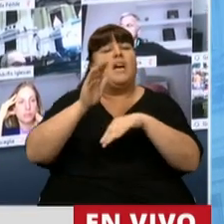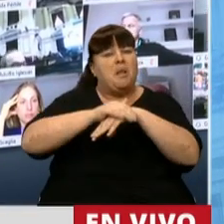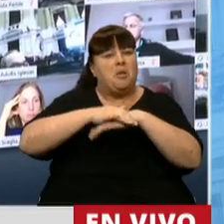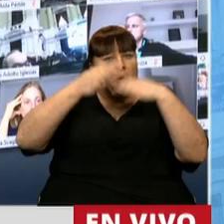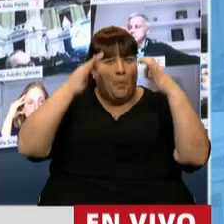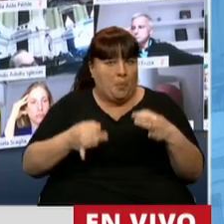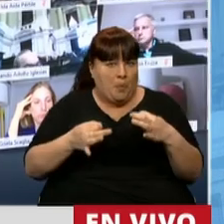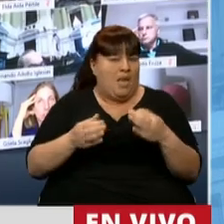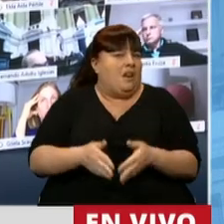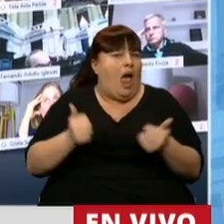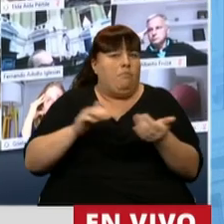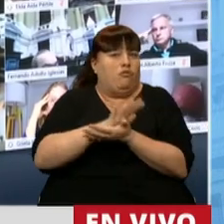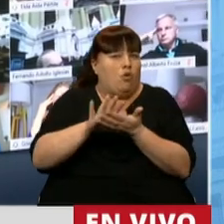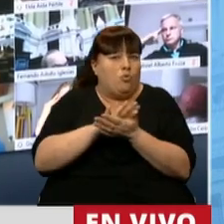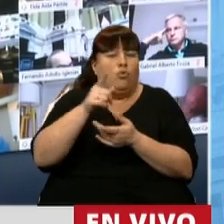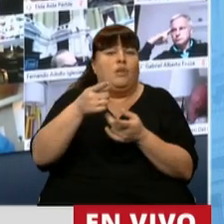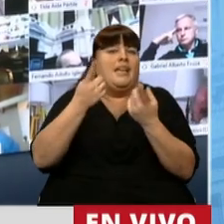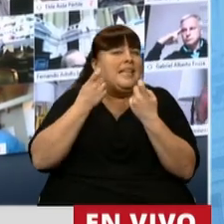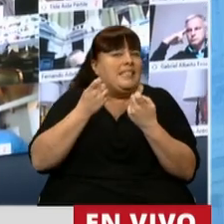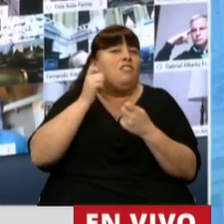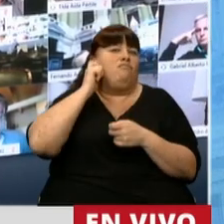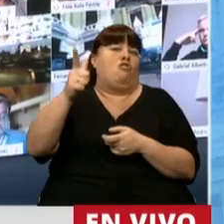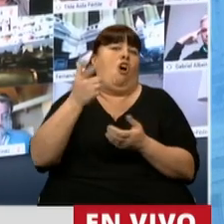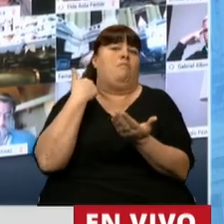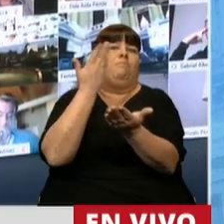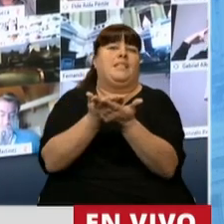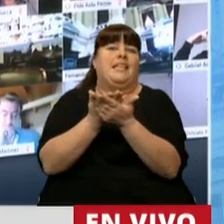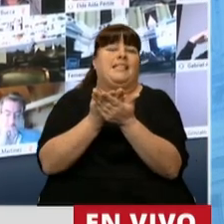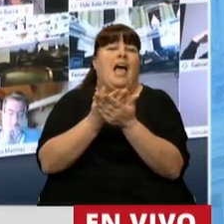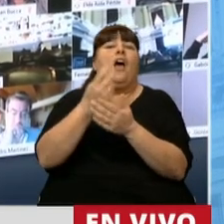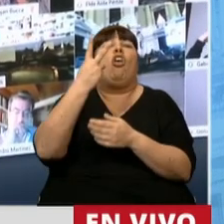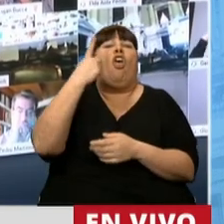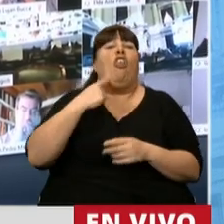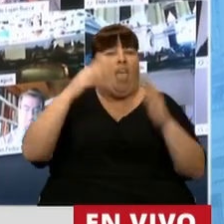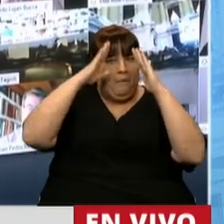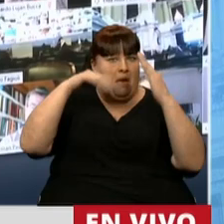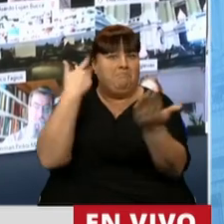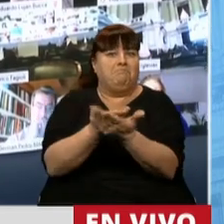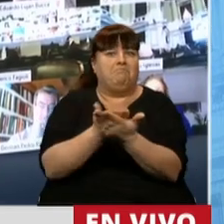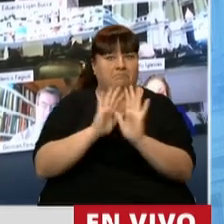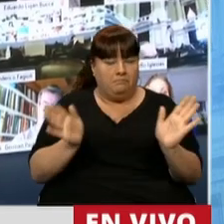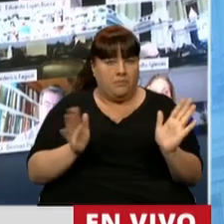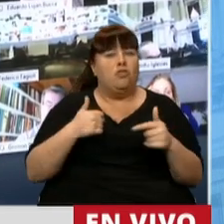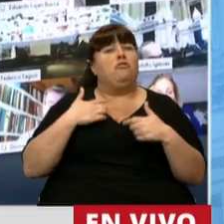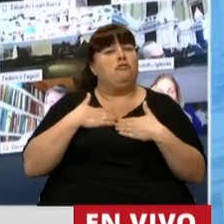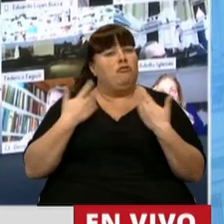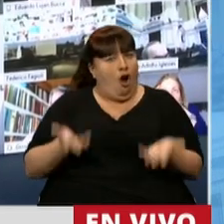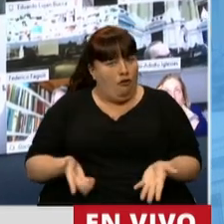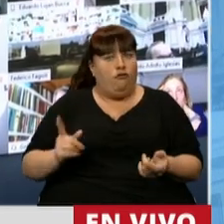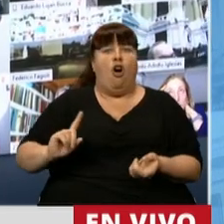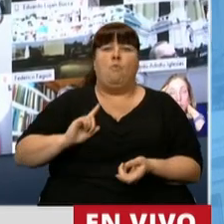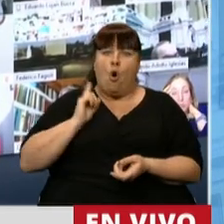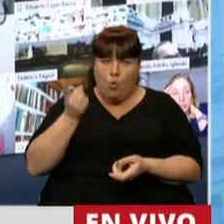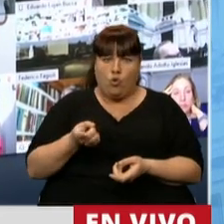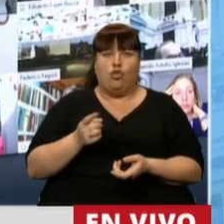responsabilidad y celeridad que merecía y se pudo despachar en 48 horas. Estamos satisfechos y